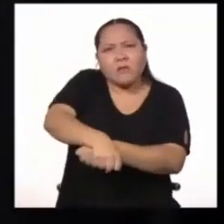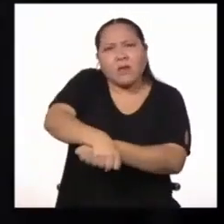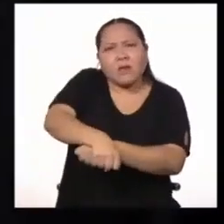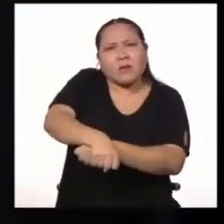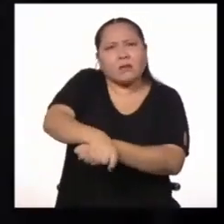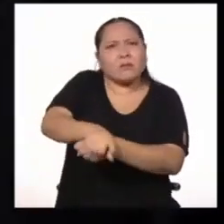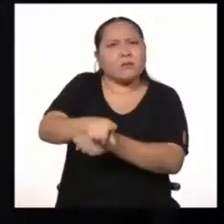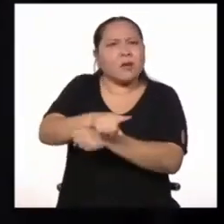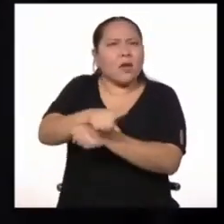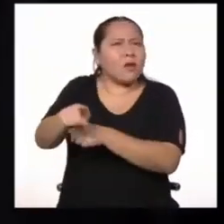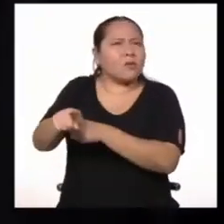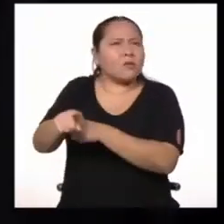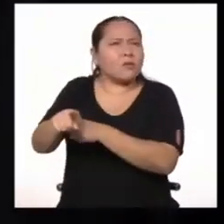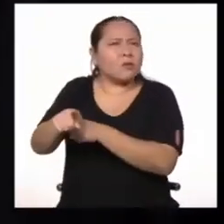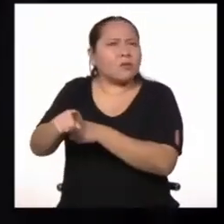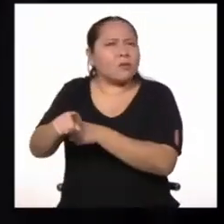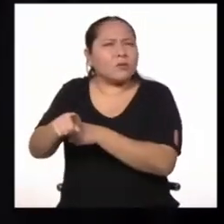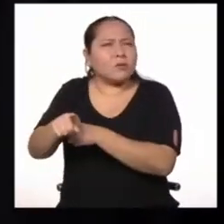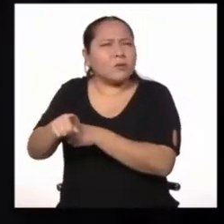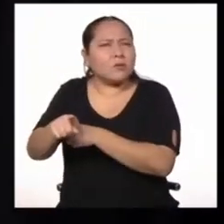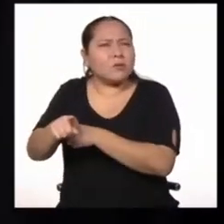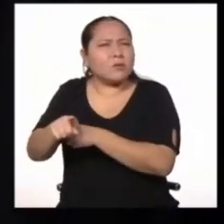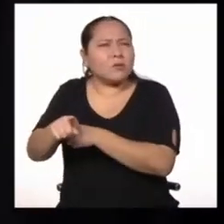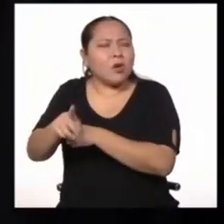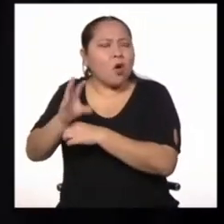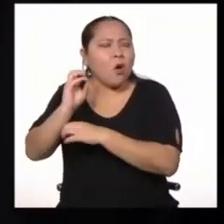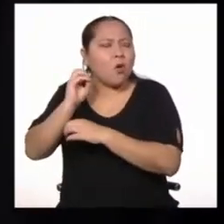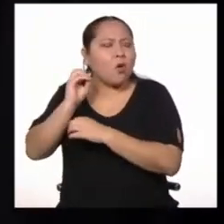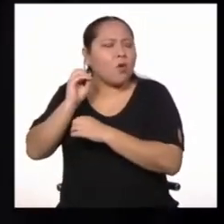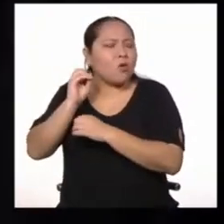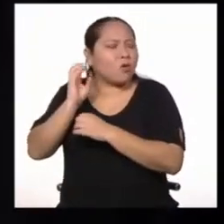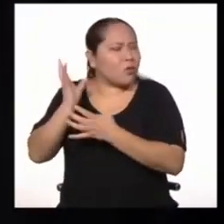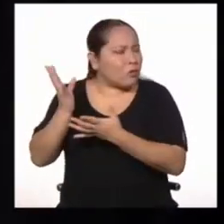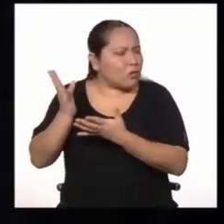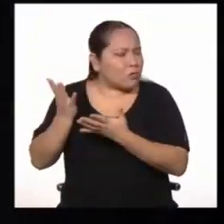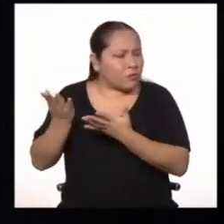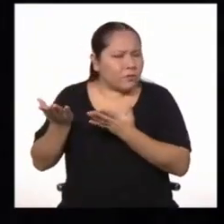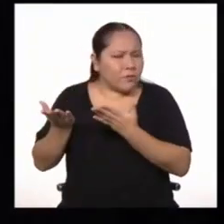morir,